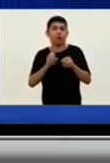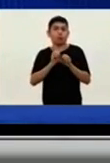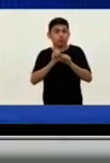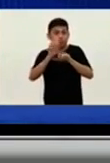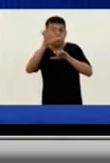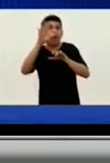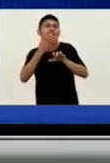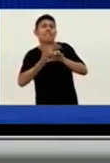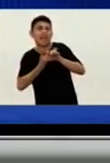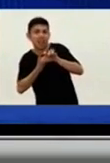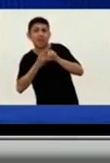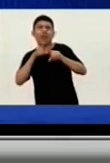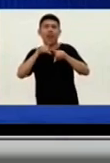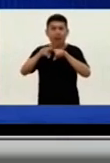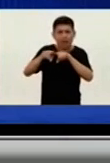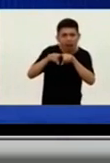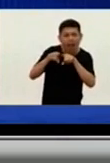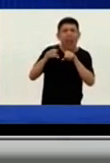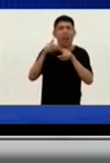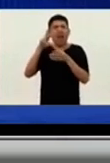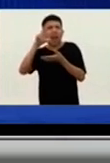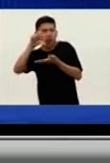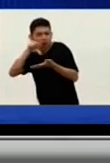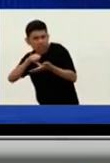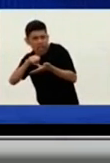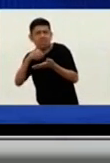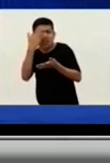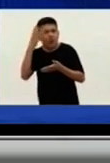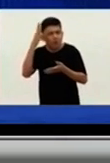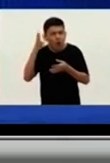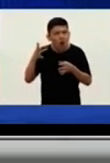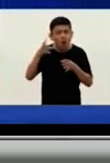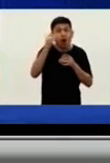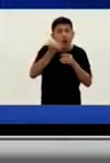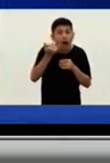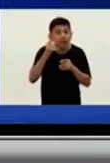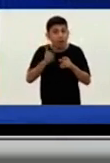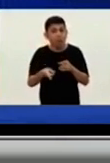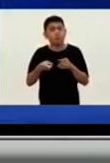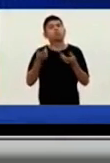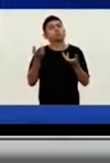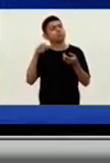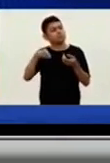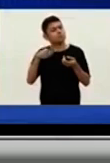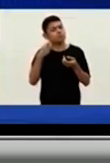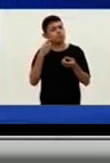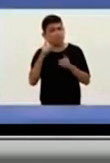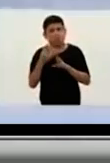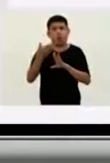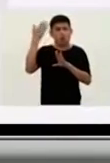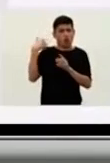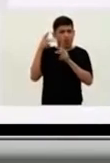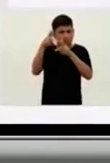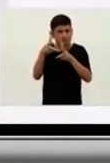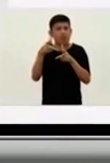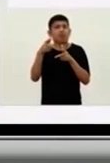Rafaela, Venado Tuerto, Reconquista y localidades más pequeñas. Así que lo que estamos viendo, como les dije la otra vez,